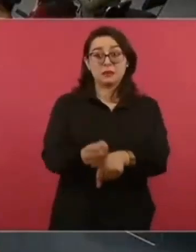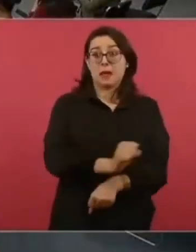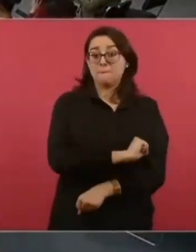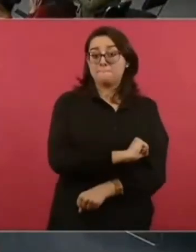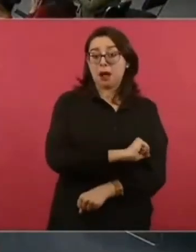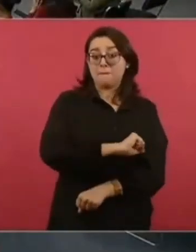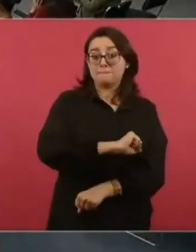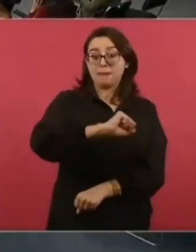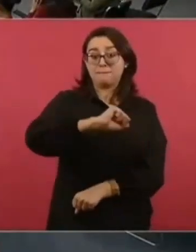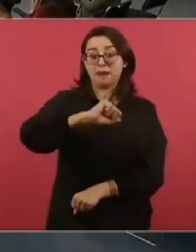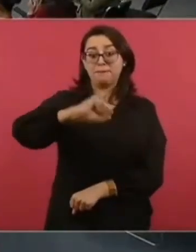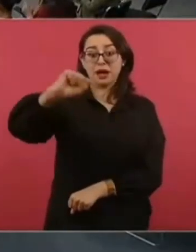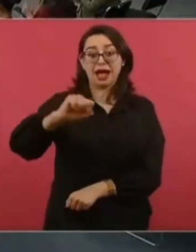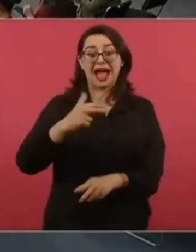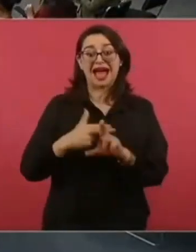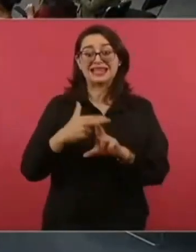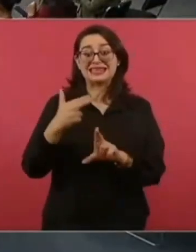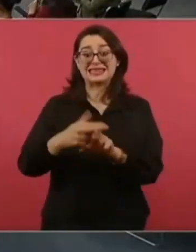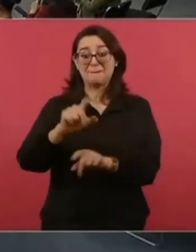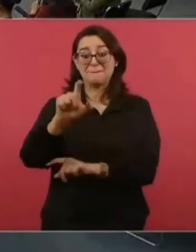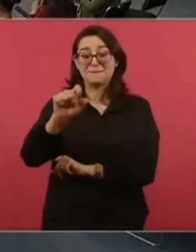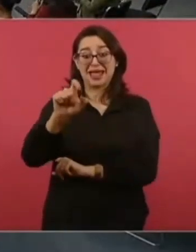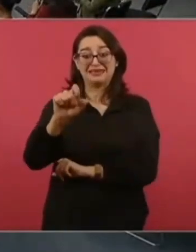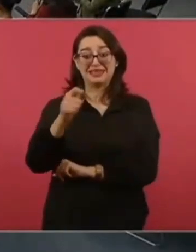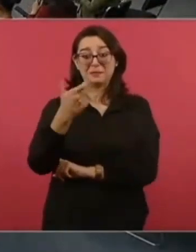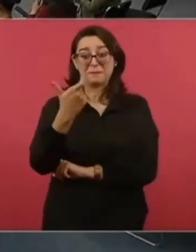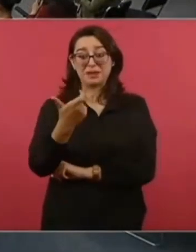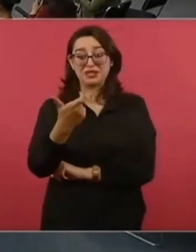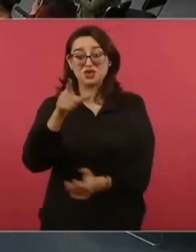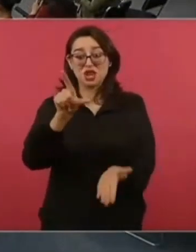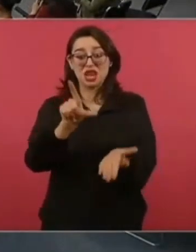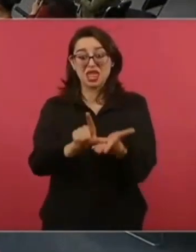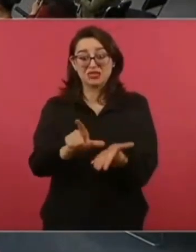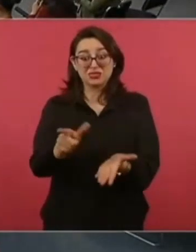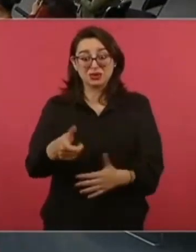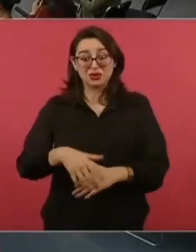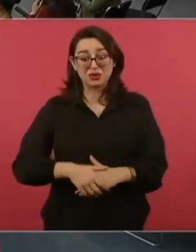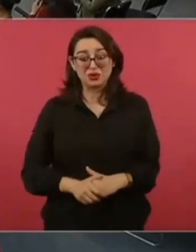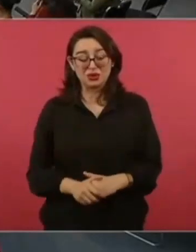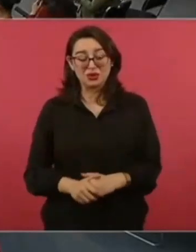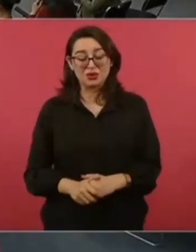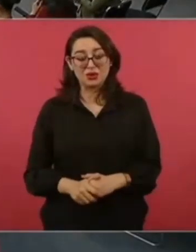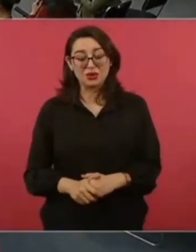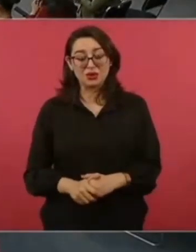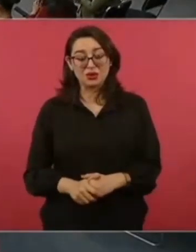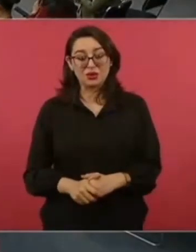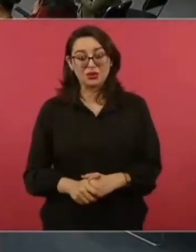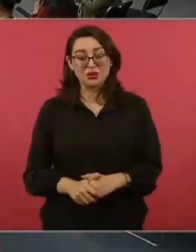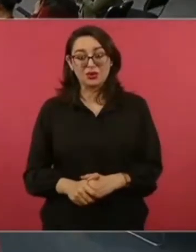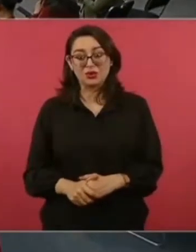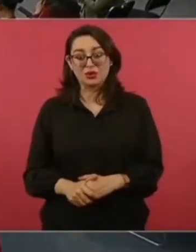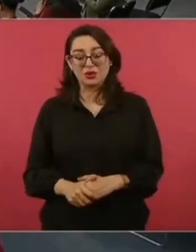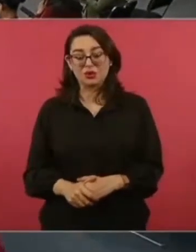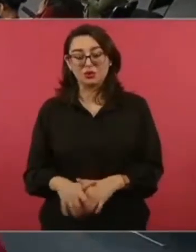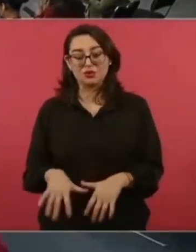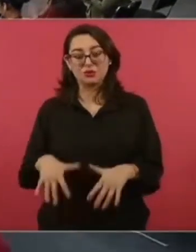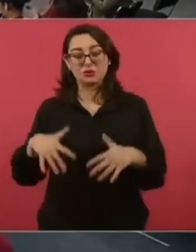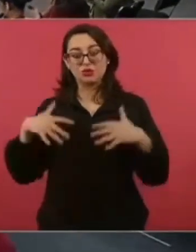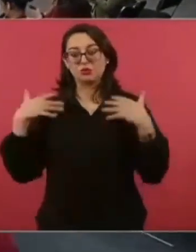Y con eso, se tienen más ingresos. O convertir las gasolineras